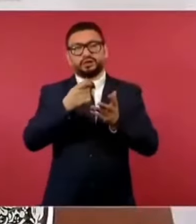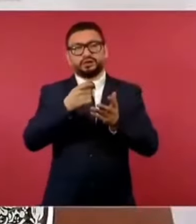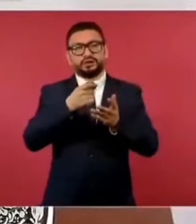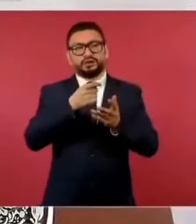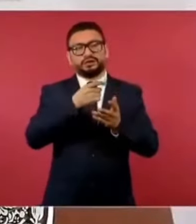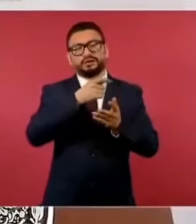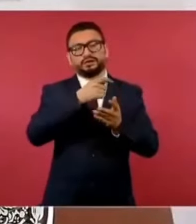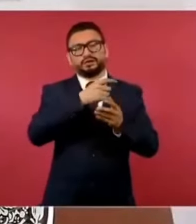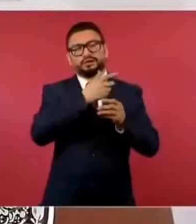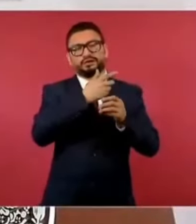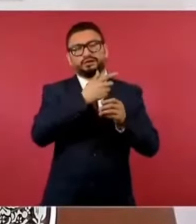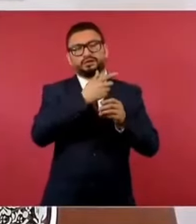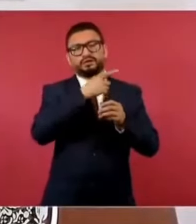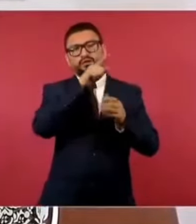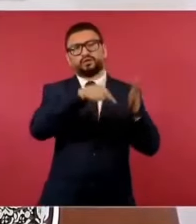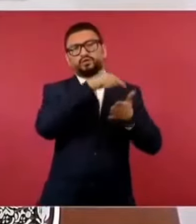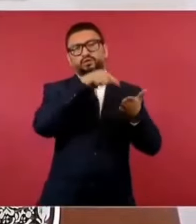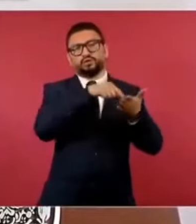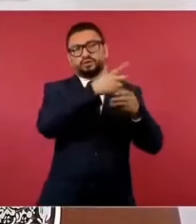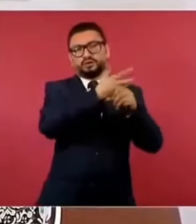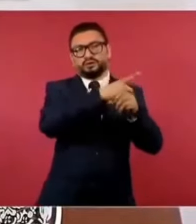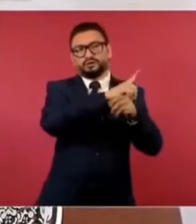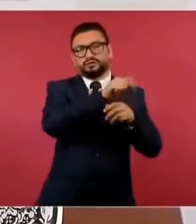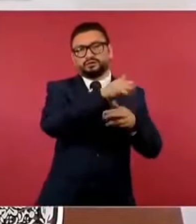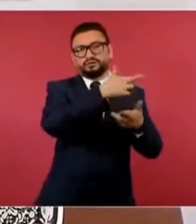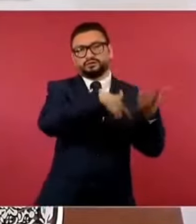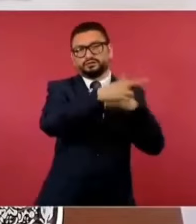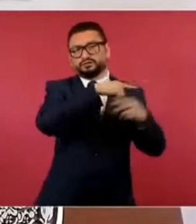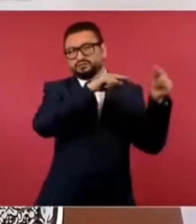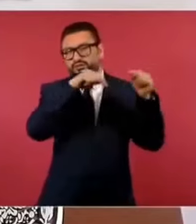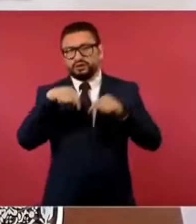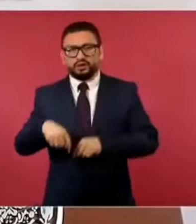a un paraíso y luego regresarlo.